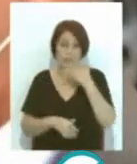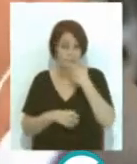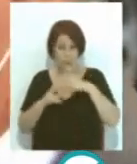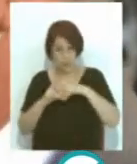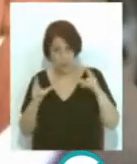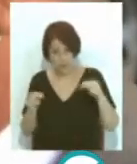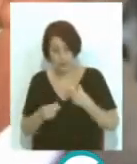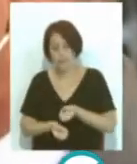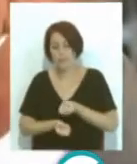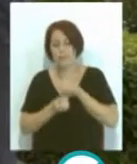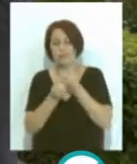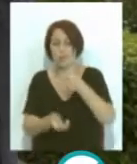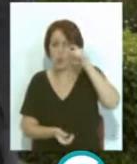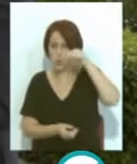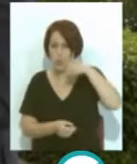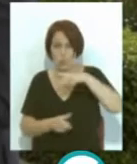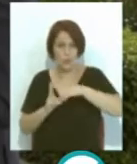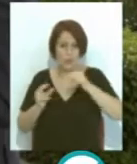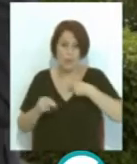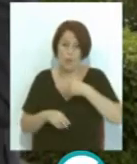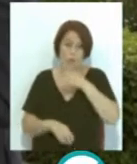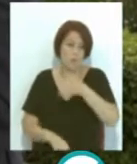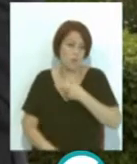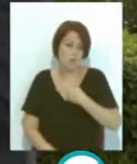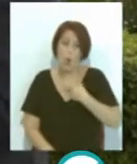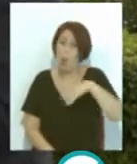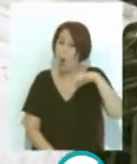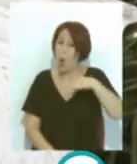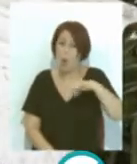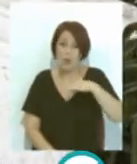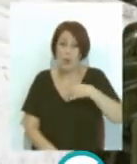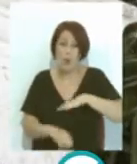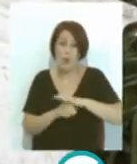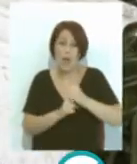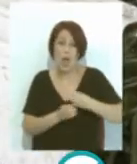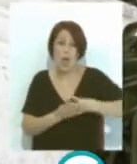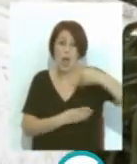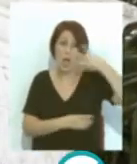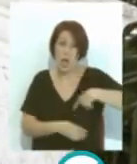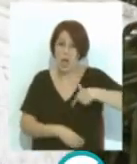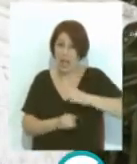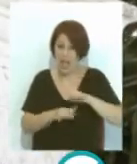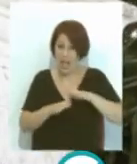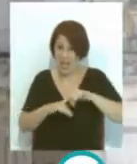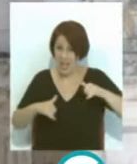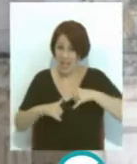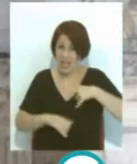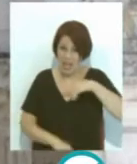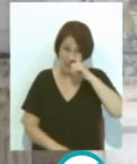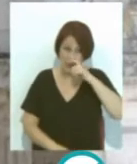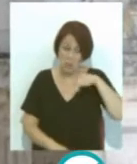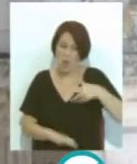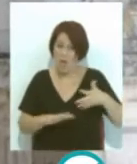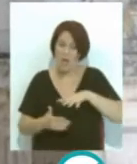Universidad ha trasladado al rector de la UCA como única fórmula viable para transformar el antiguo hospicio de la Caleta en la nueva Facultad de